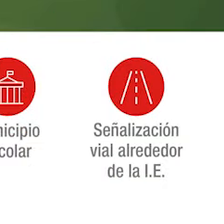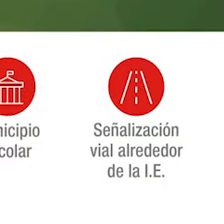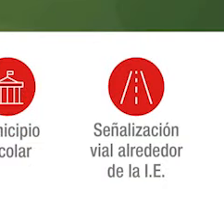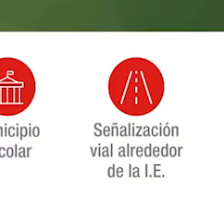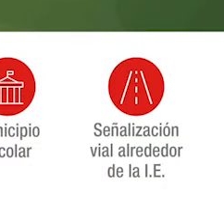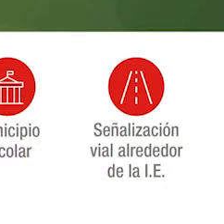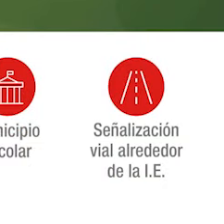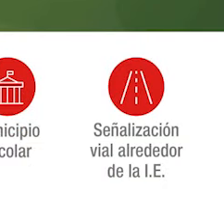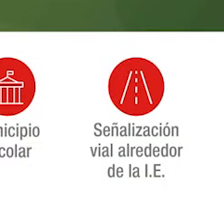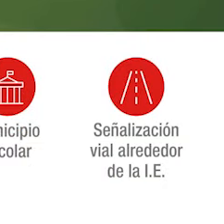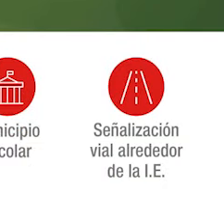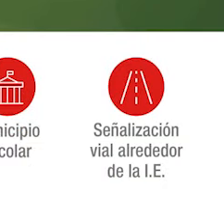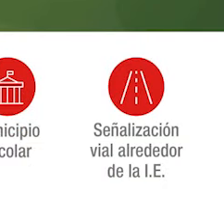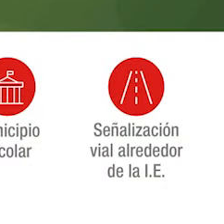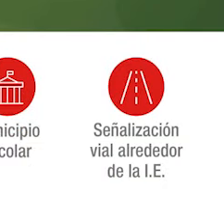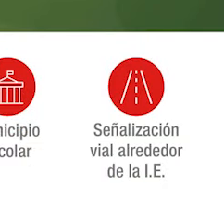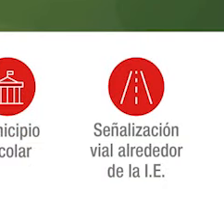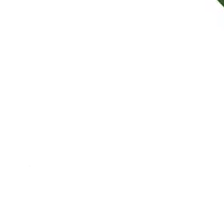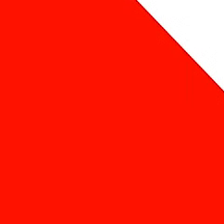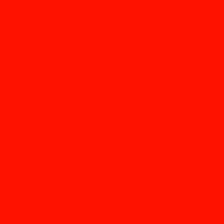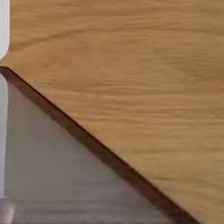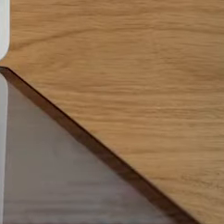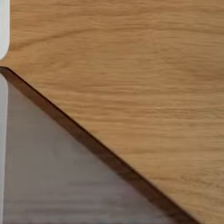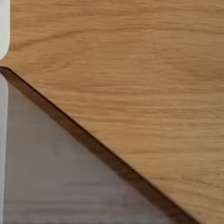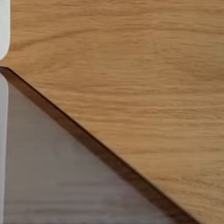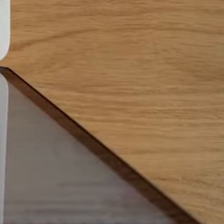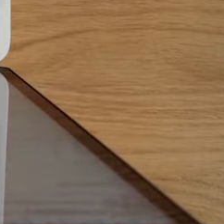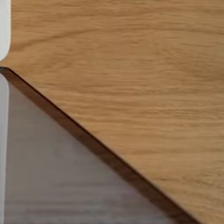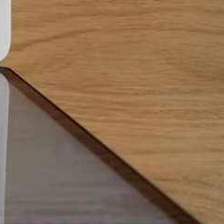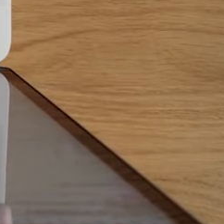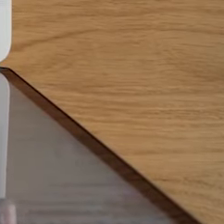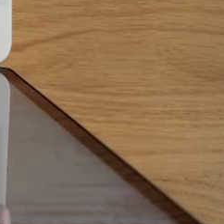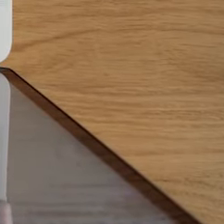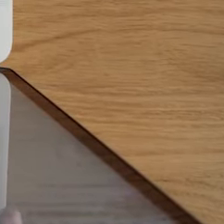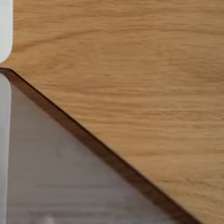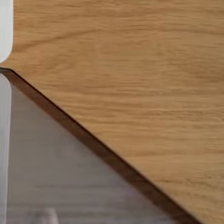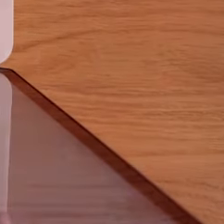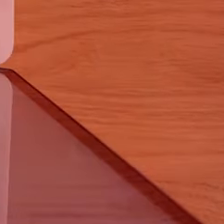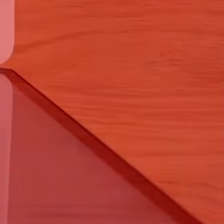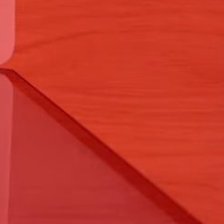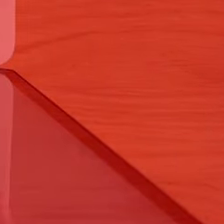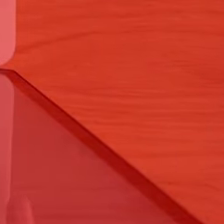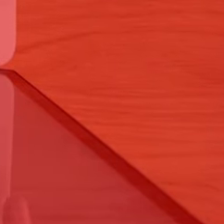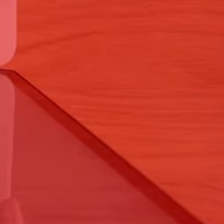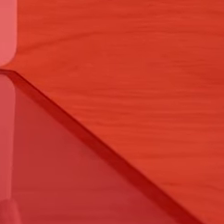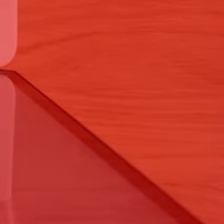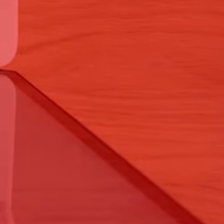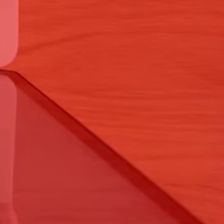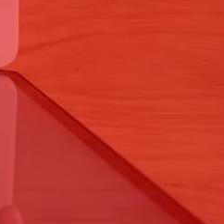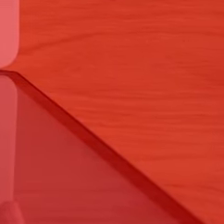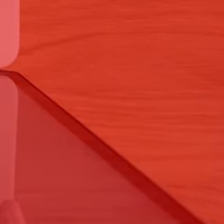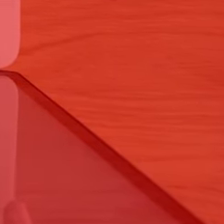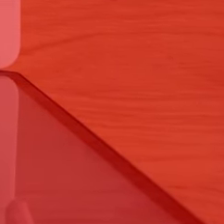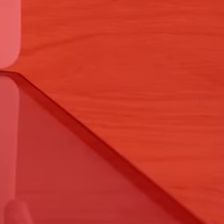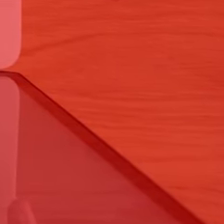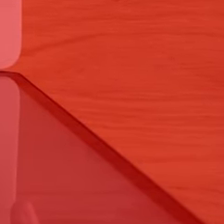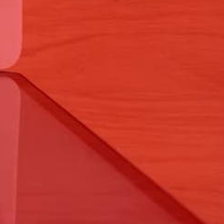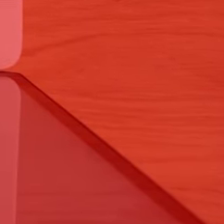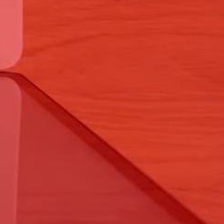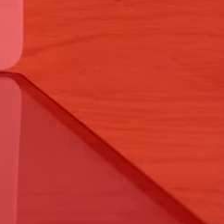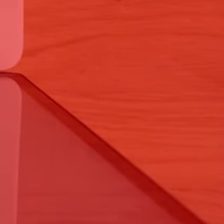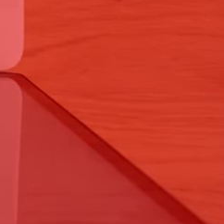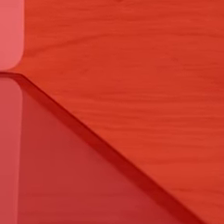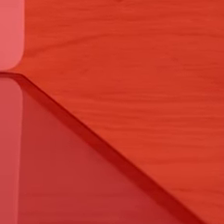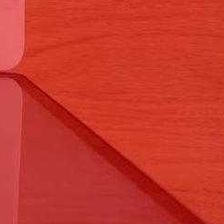Aprende cómo ingresar tu veduría escolar paso a paso. Para registrar tu veduría, ingresa a controlsocial.contraloría.gov